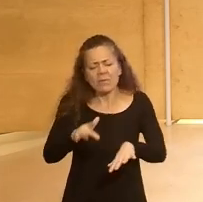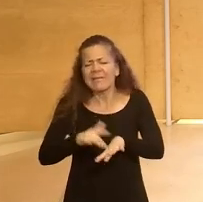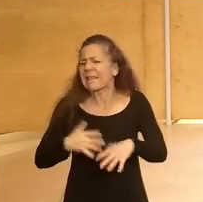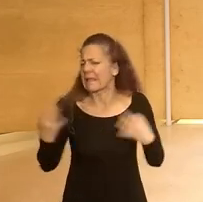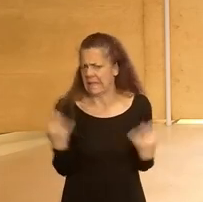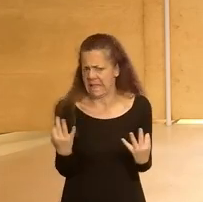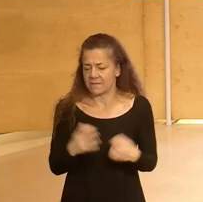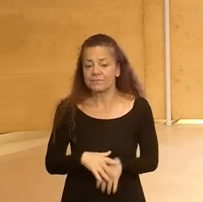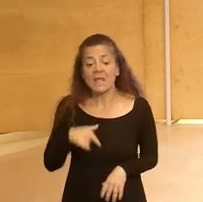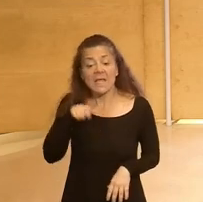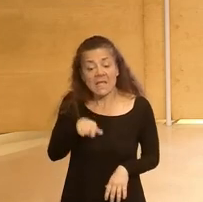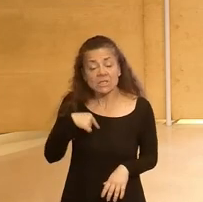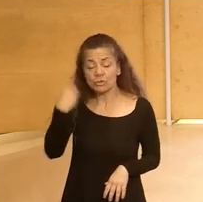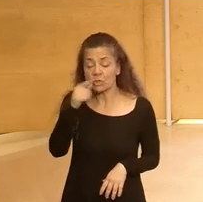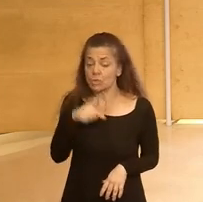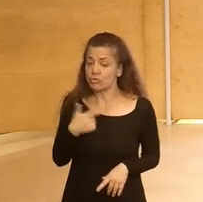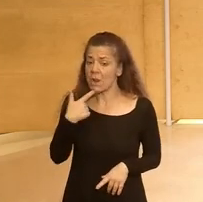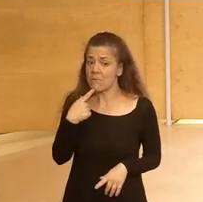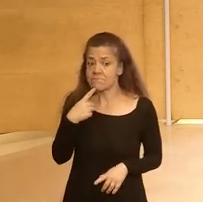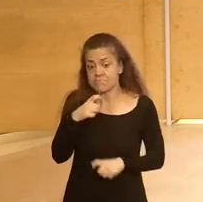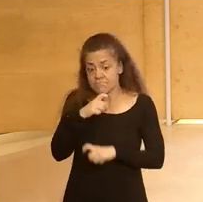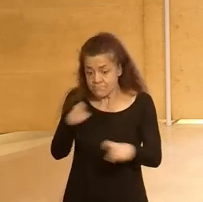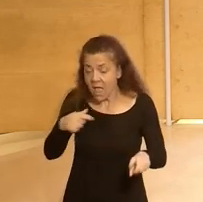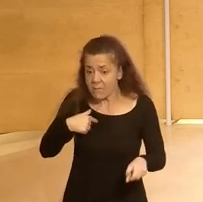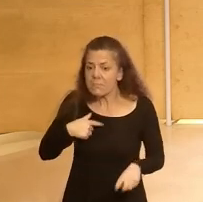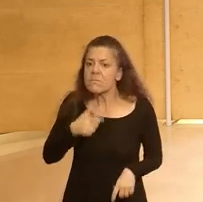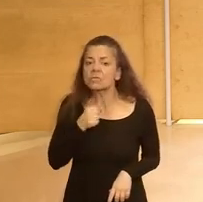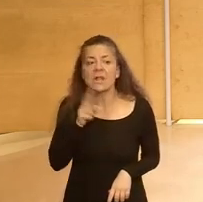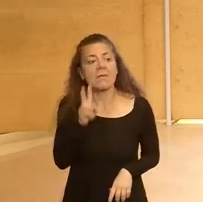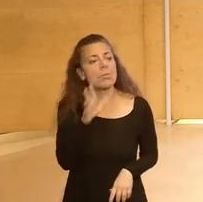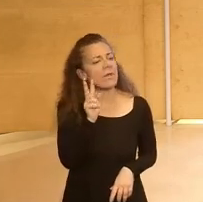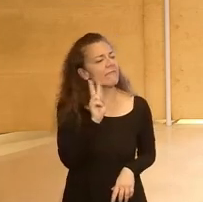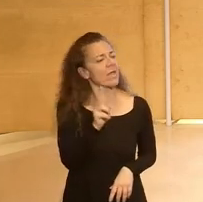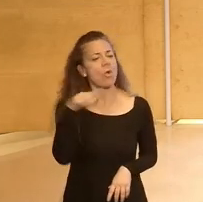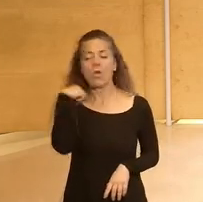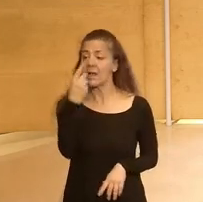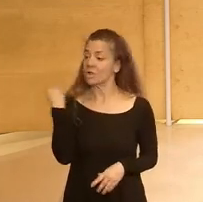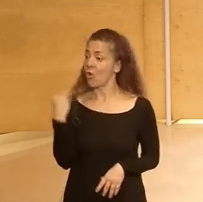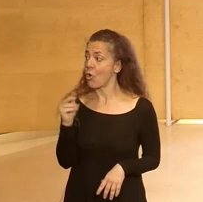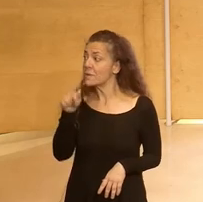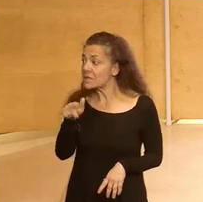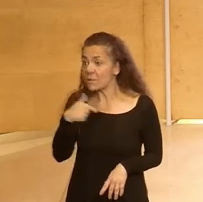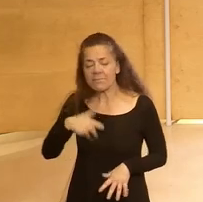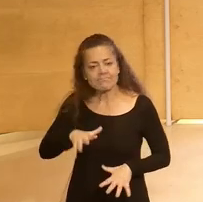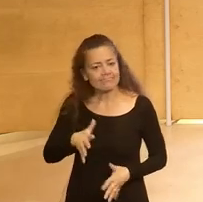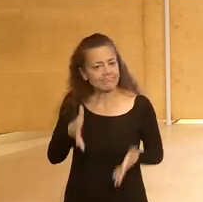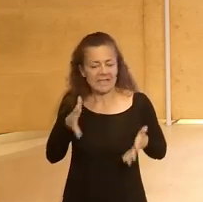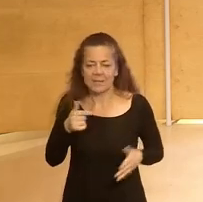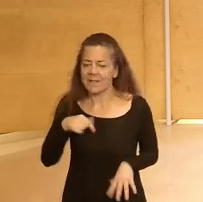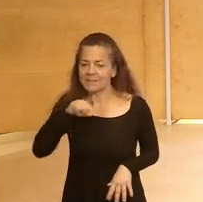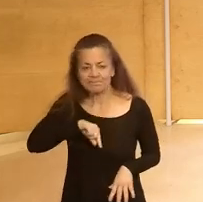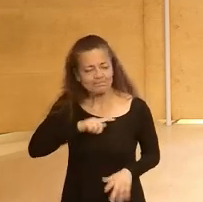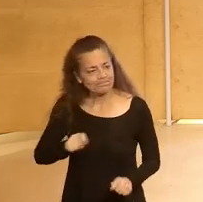y ese yo creo que es uno de los mensajes que a me gustaría dar porque veo muchas caras jóvenes y a mí eso también me encanta y me llena de ilusión